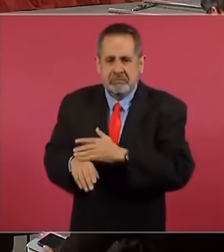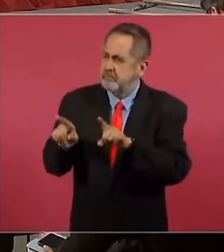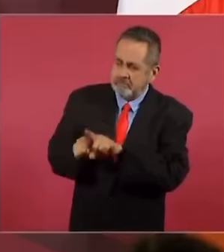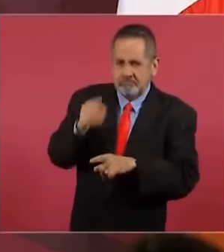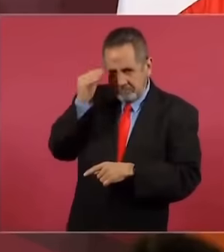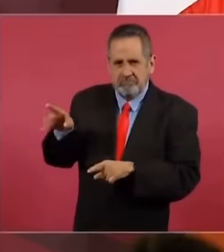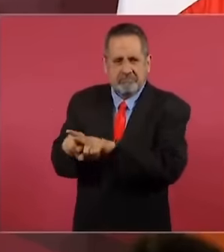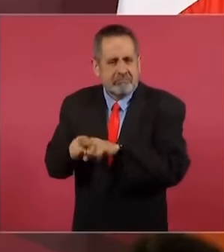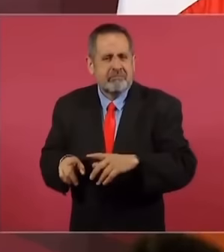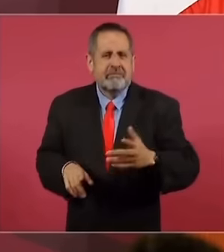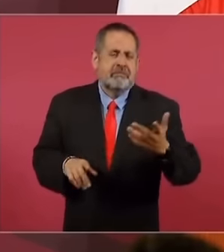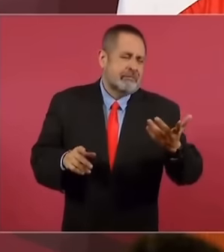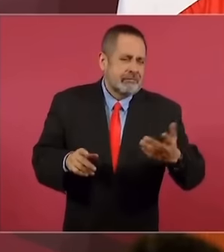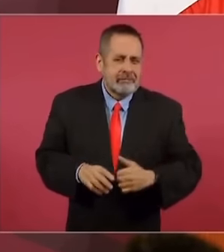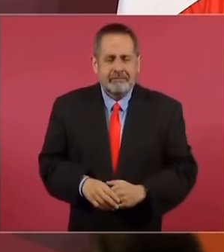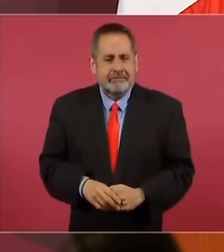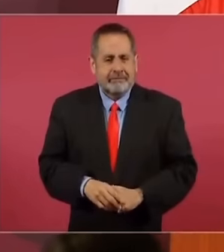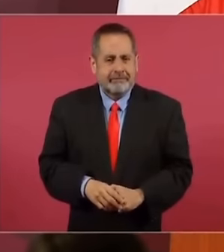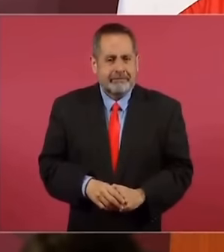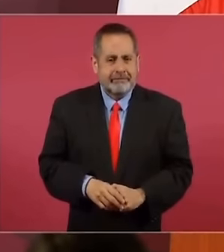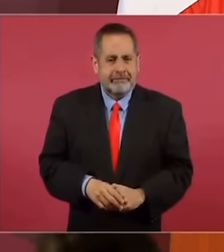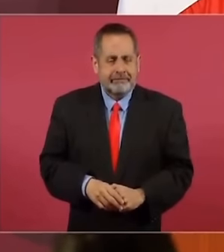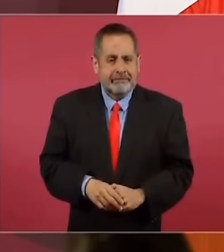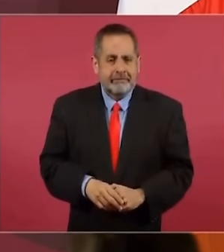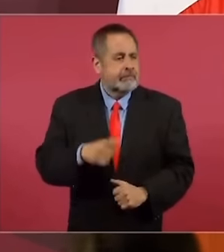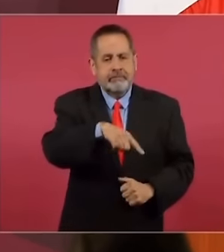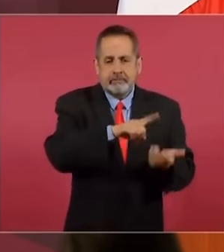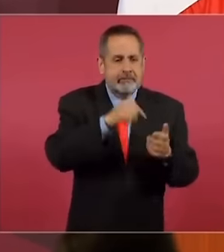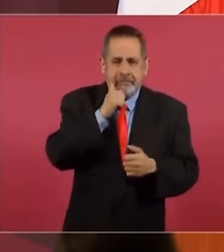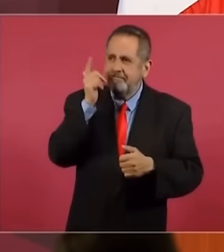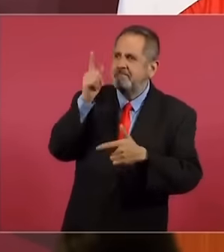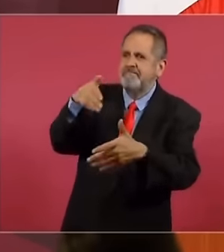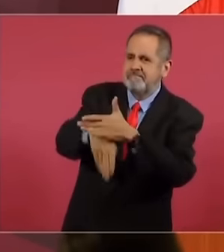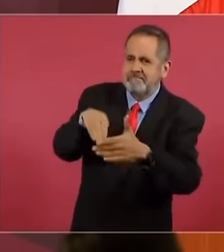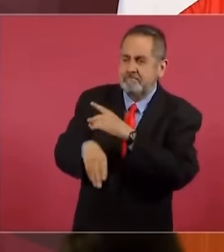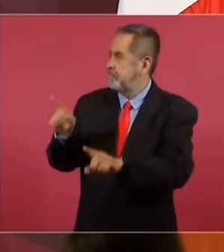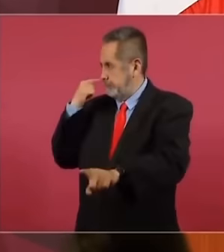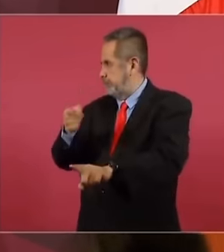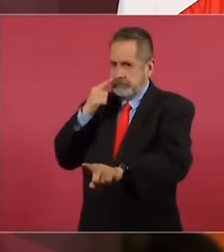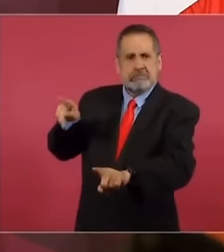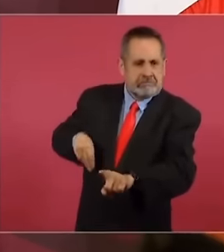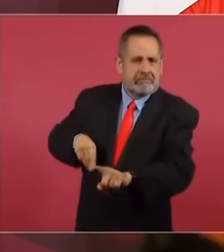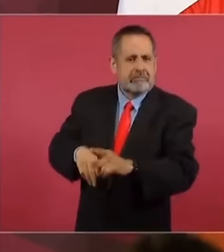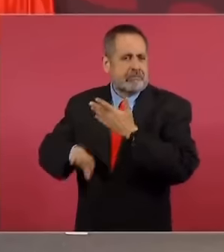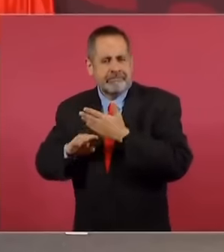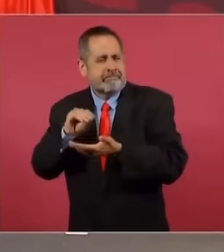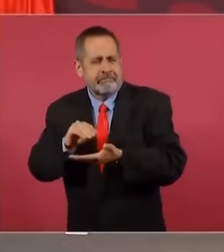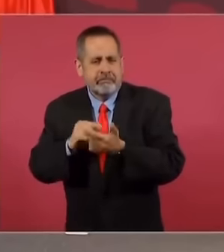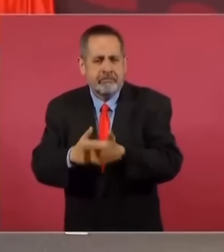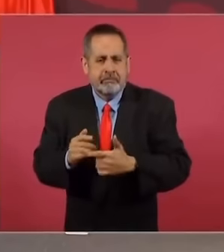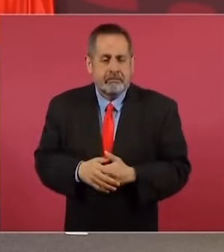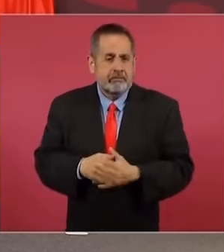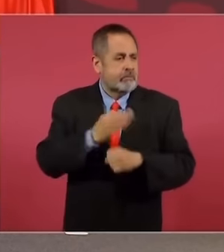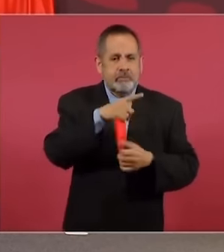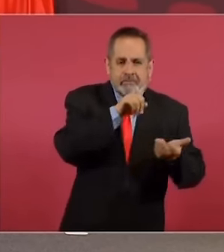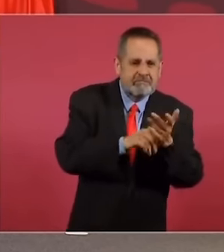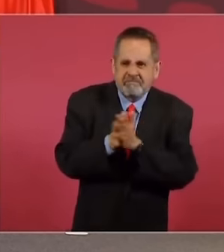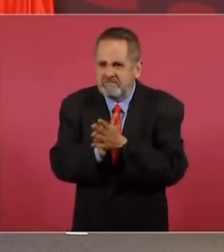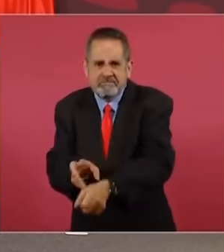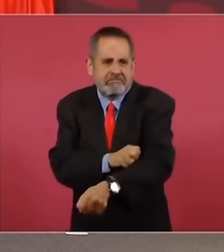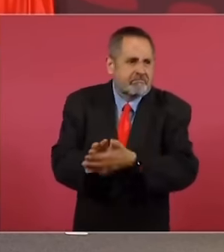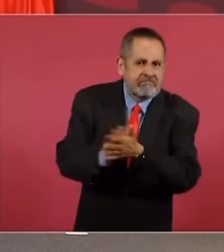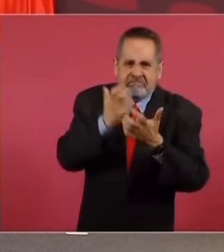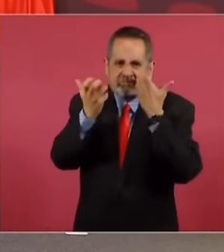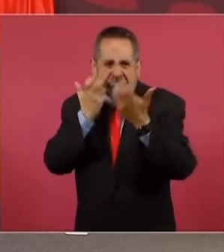mal a otros para que nos vaya mal a nosotros. Han estado apostando a eso, permanentemente. Son tiempos de sopilotes, porque son